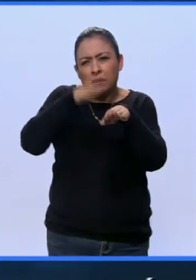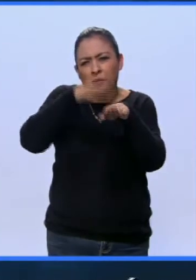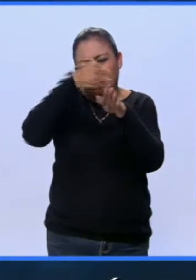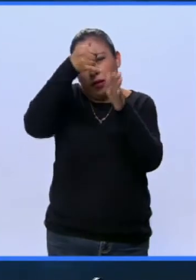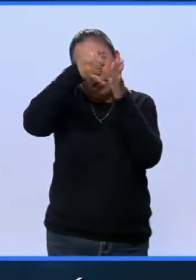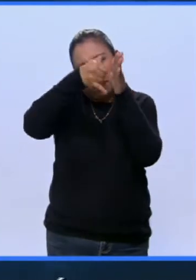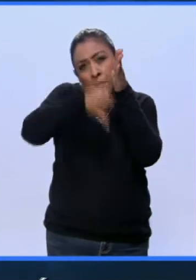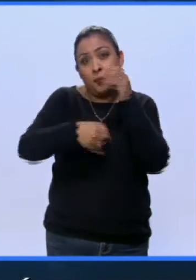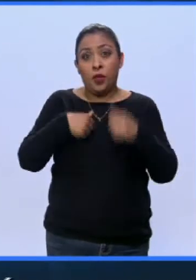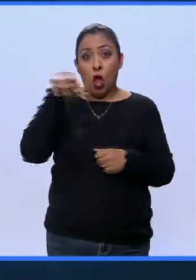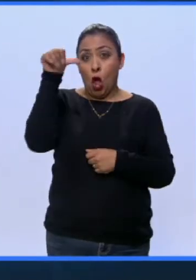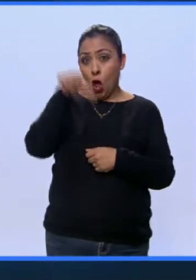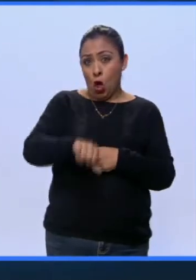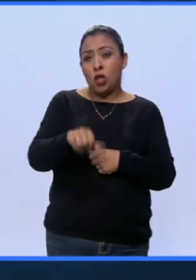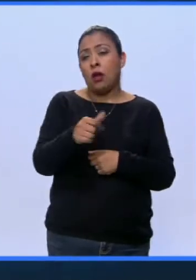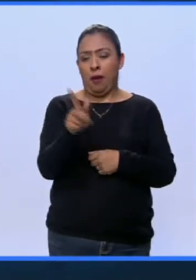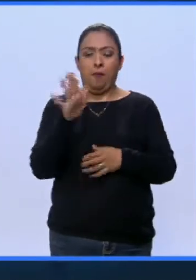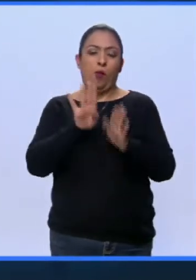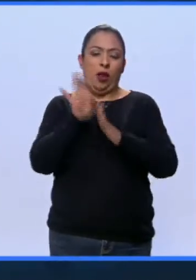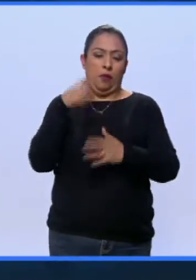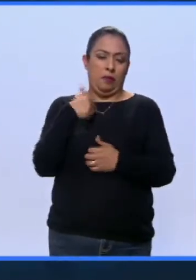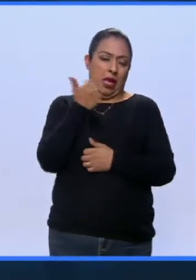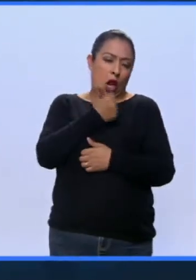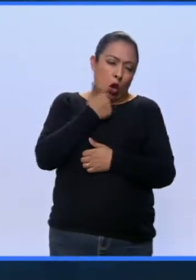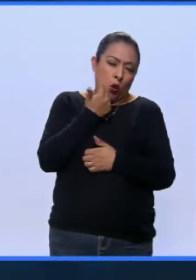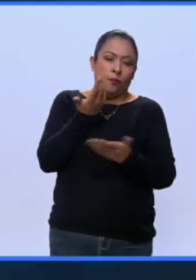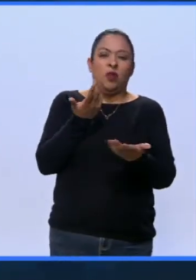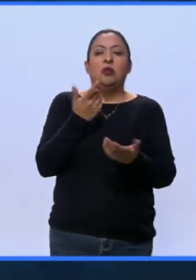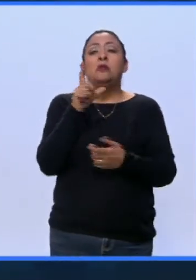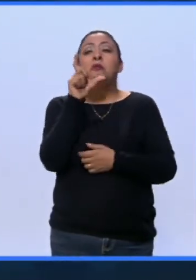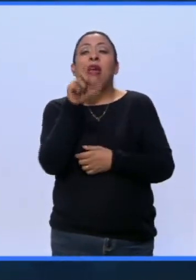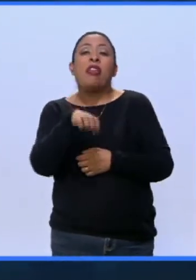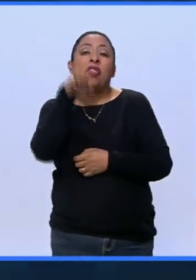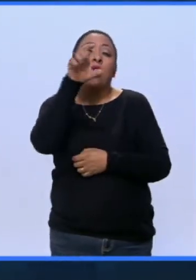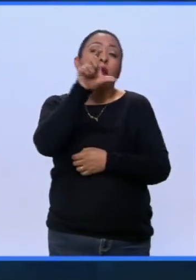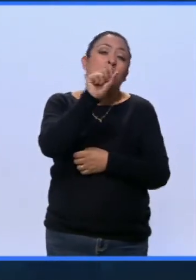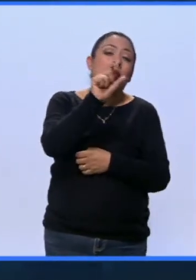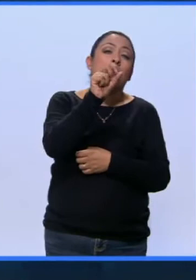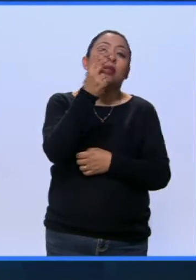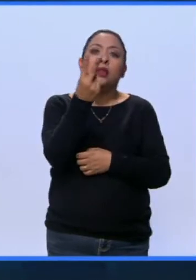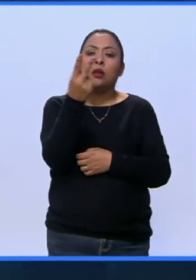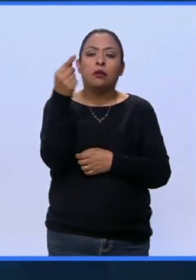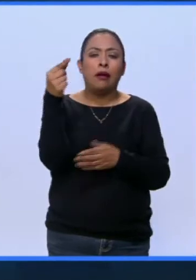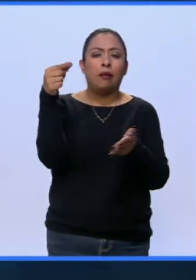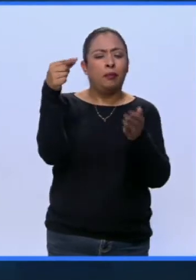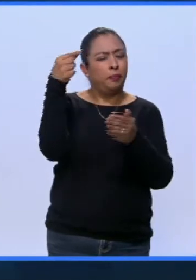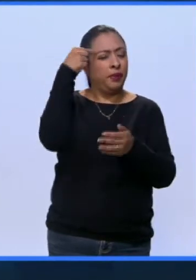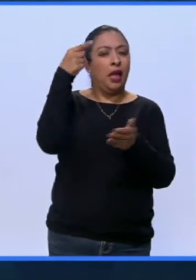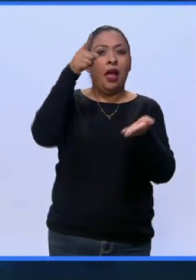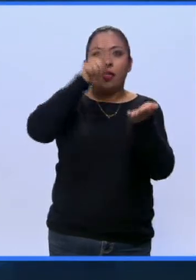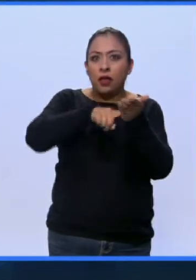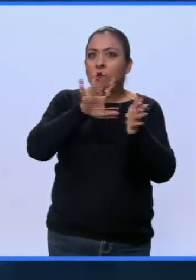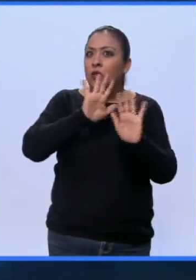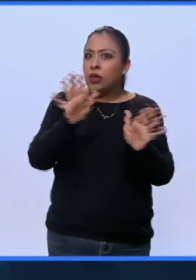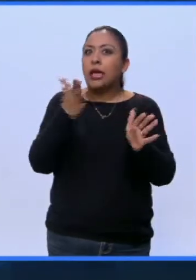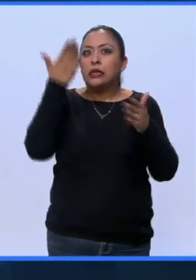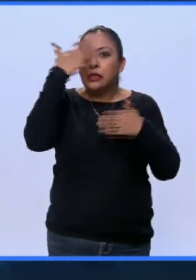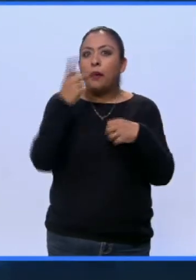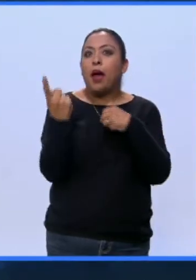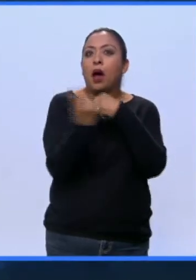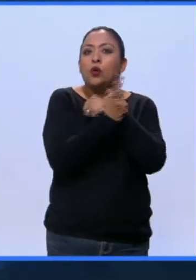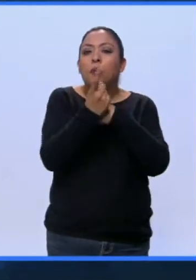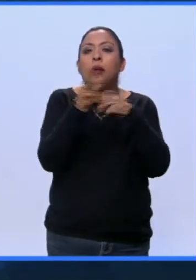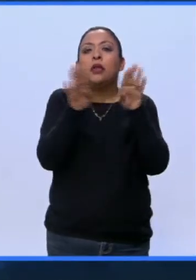en día ya cualquier, o sea, yo a mis alumnos de 20, 22 años, tienen ya el chip integrado de cómo contar una historia en